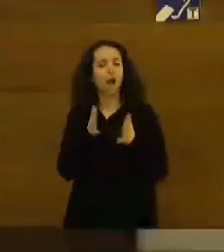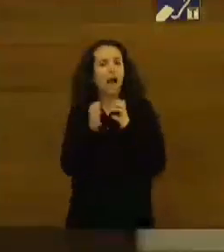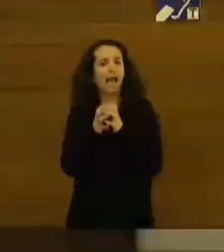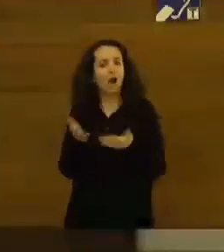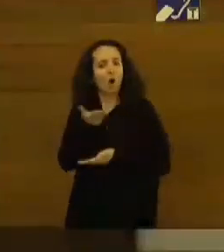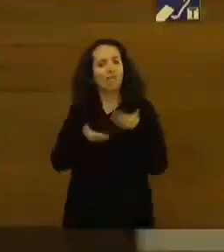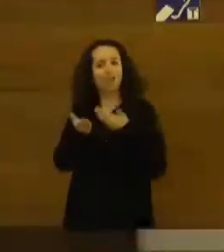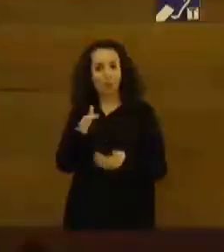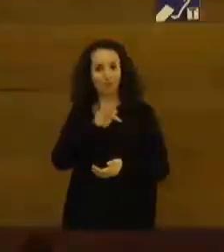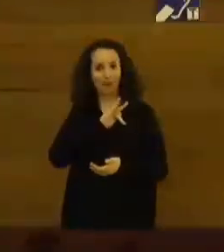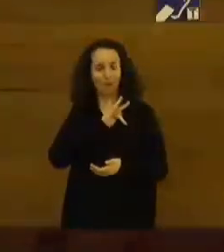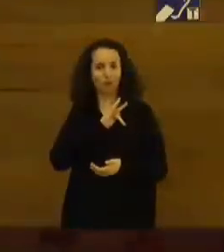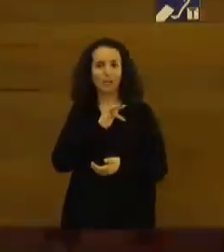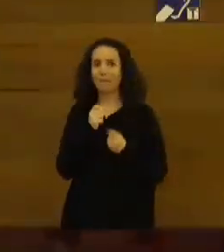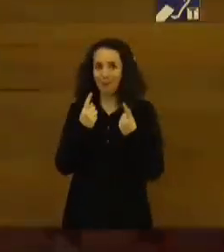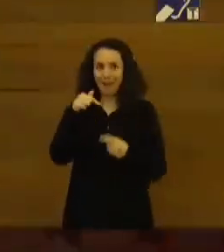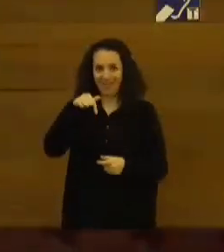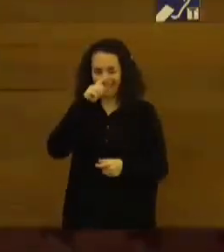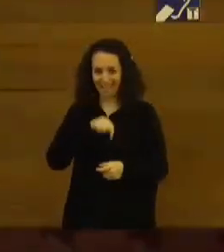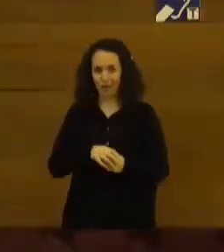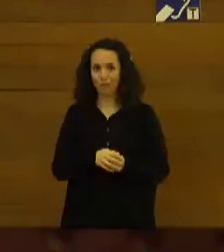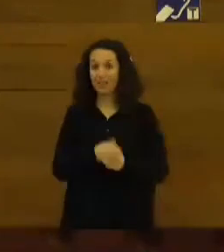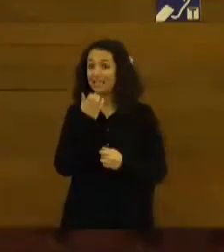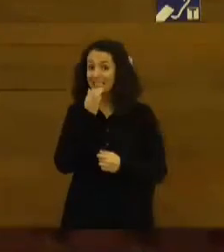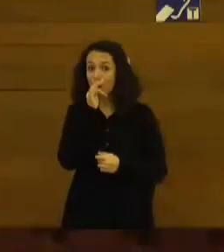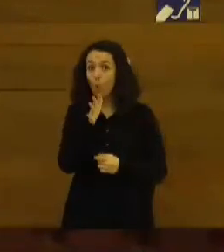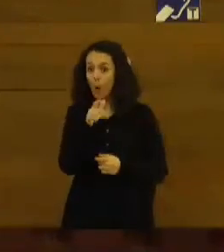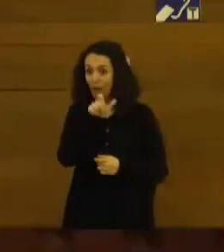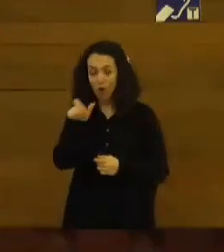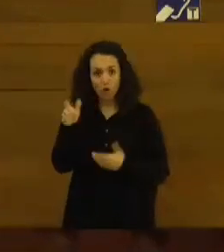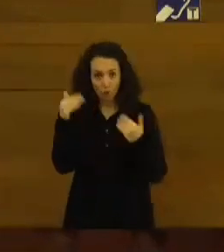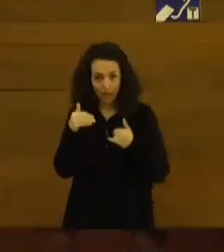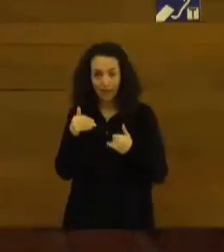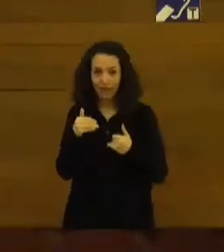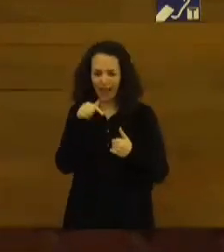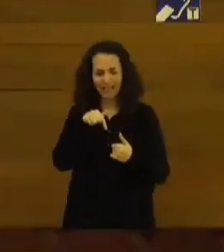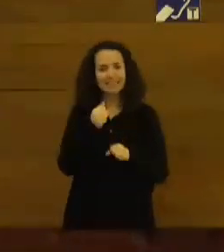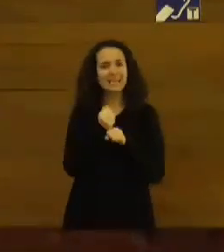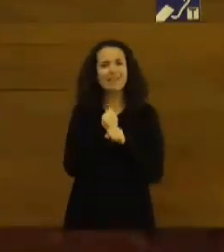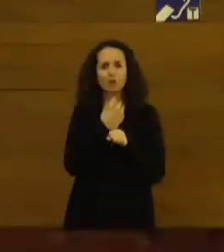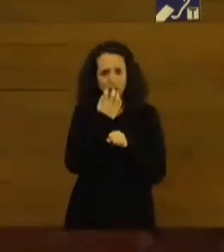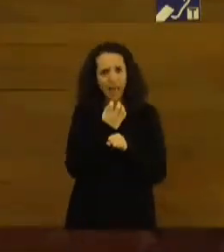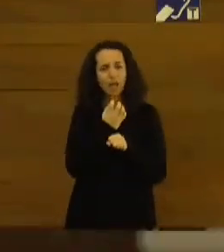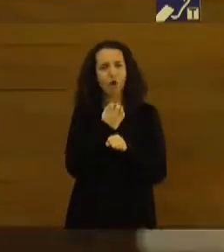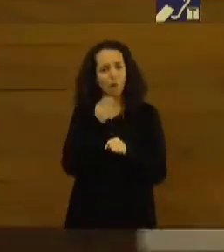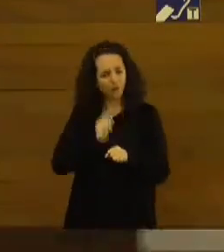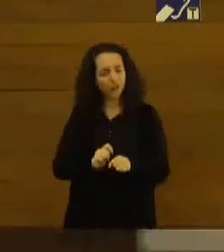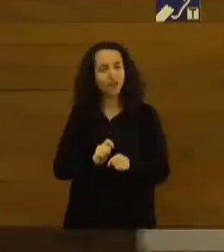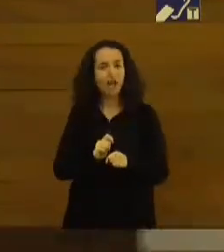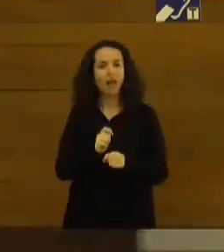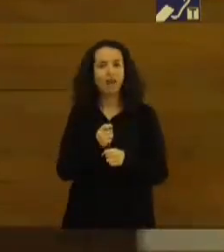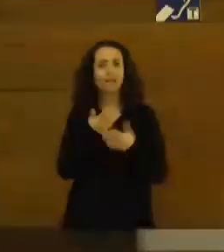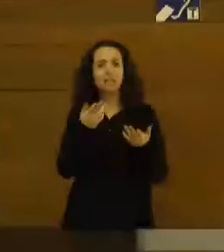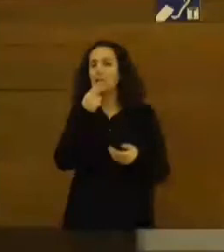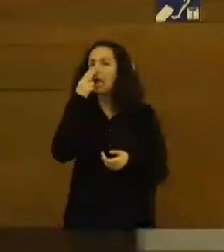su primera jornada sin ellos sin este trabajo que ha sido serio profesional y realmente alejado de cualquier otro